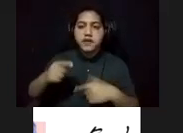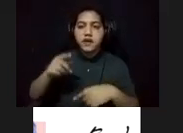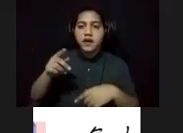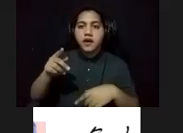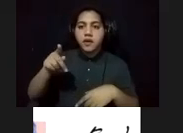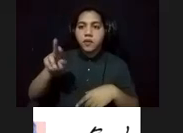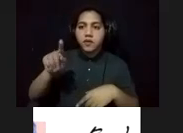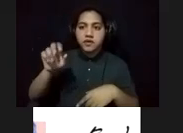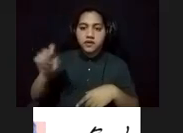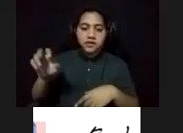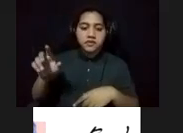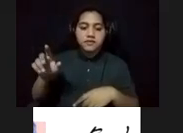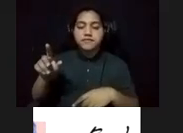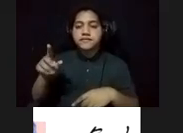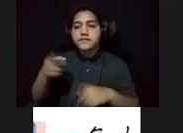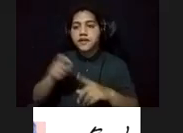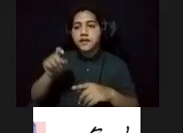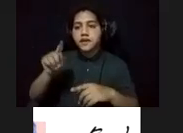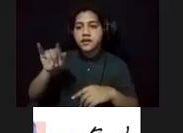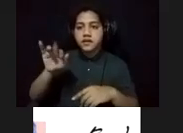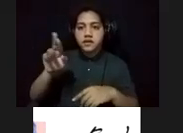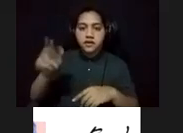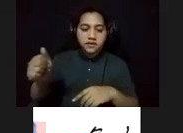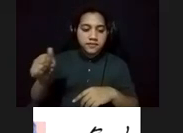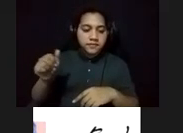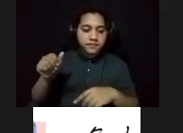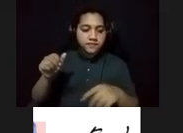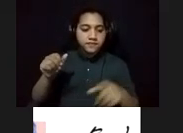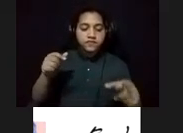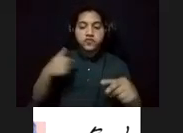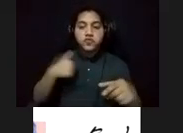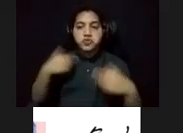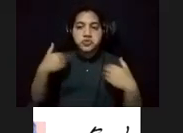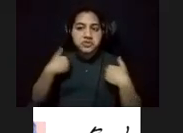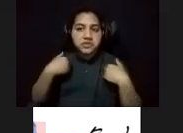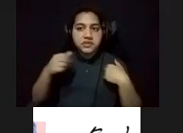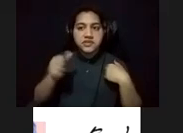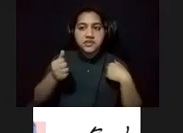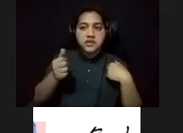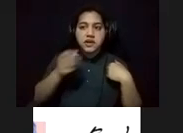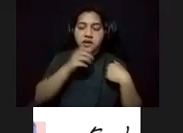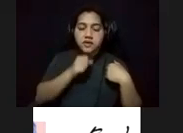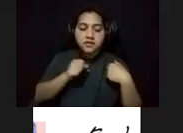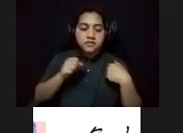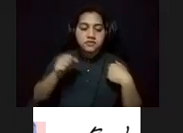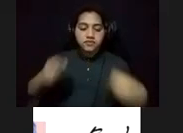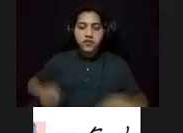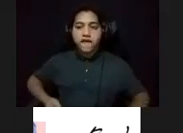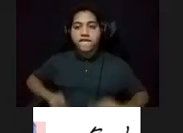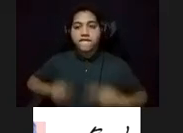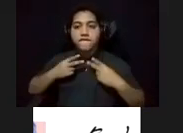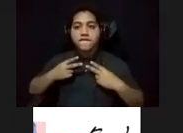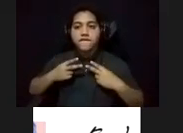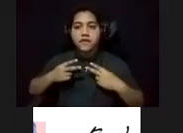Apunta el artista y citamos. Yo tenía 10 años y vivía en la